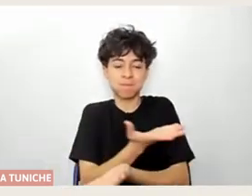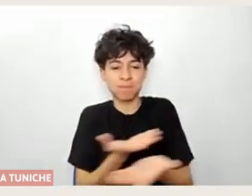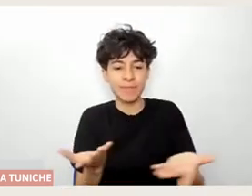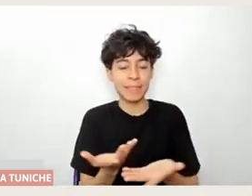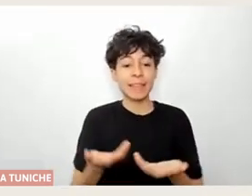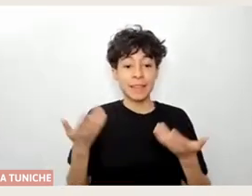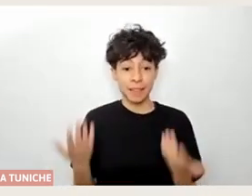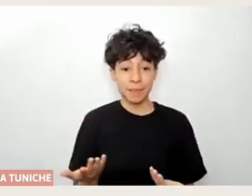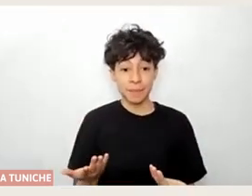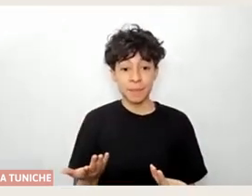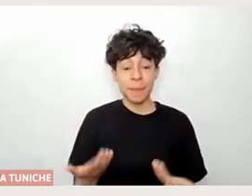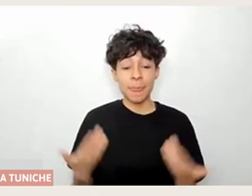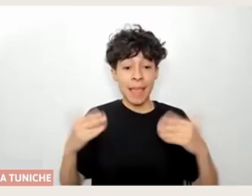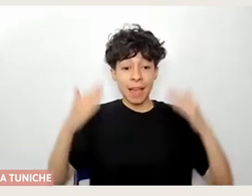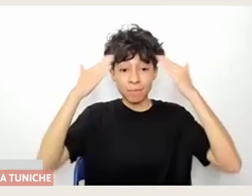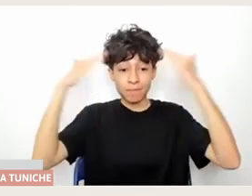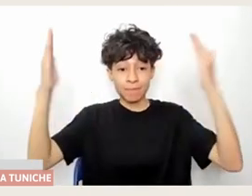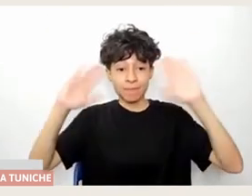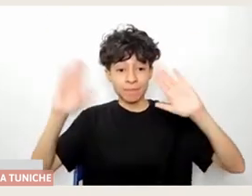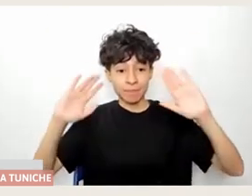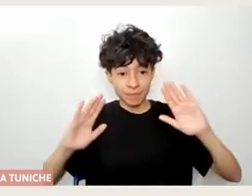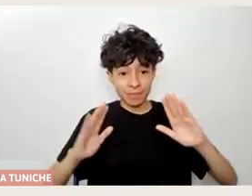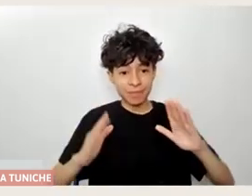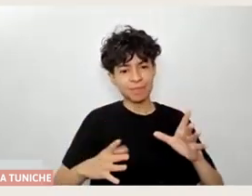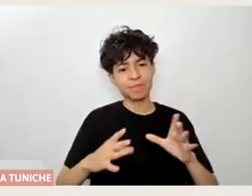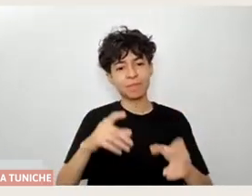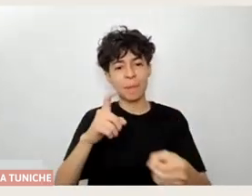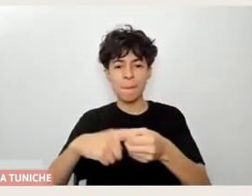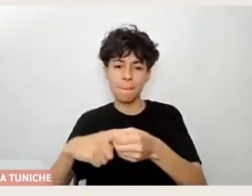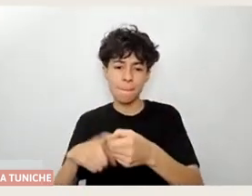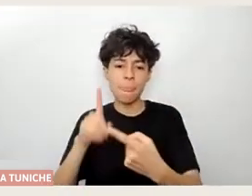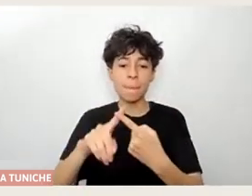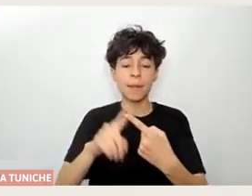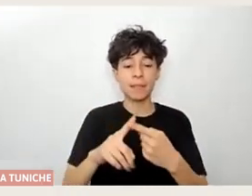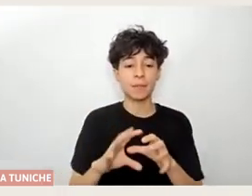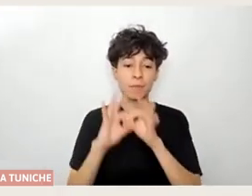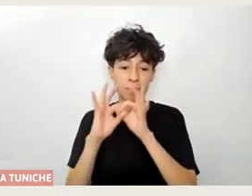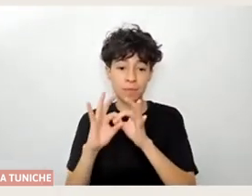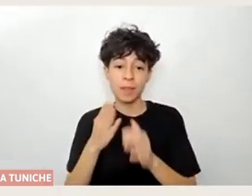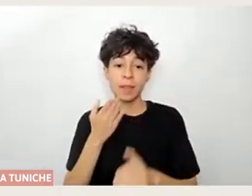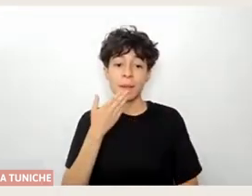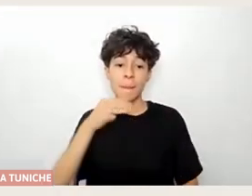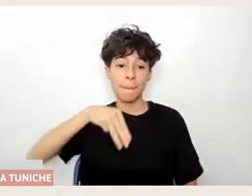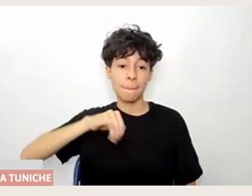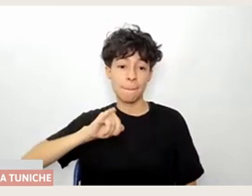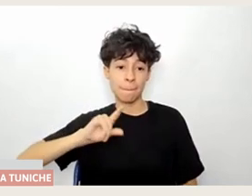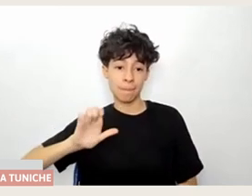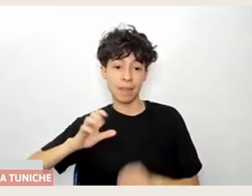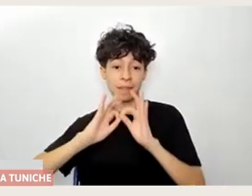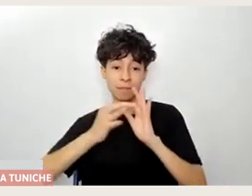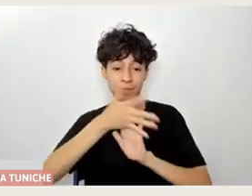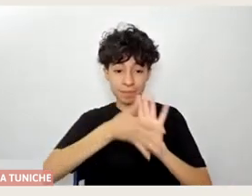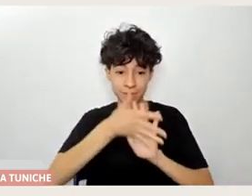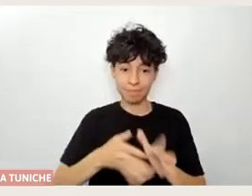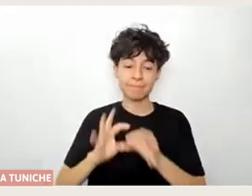con esto yo me despido les doy muchas gracias por haber participado muchas gracias a Mille ahí que está haciendo la